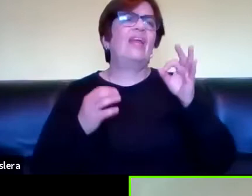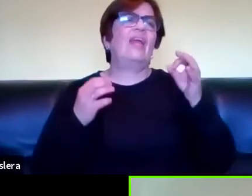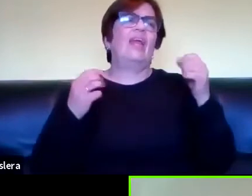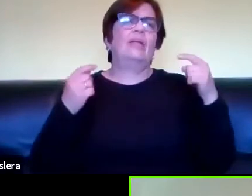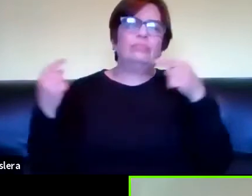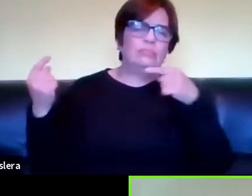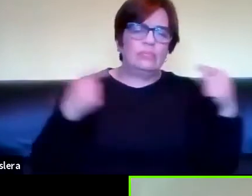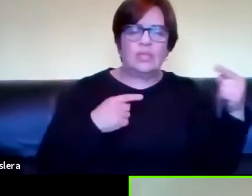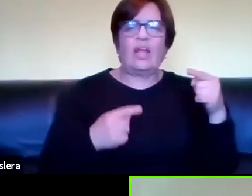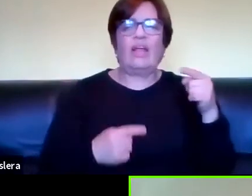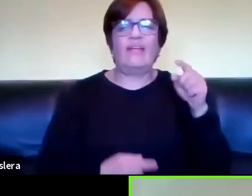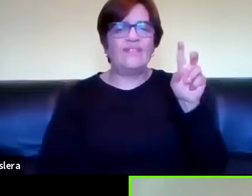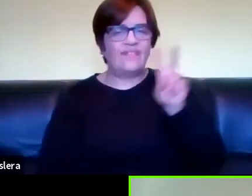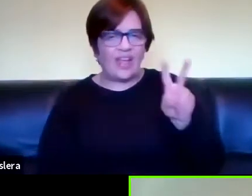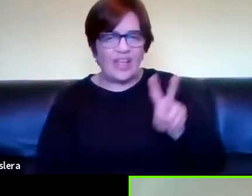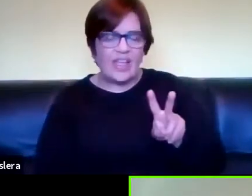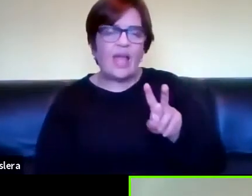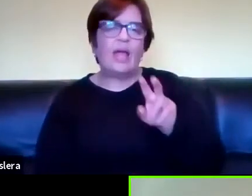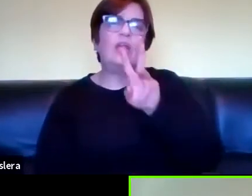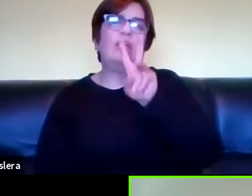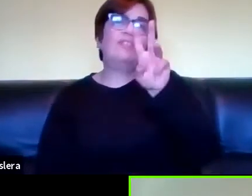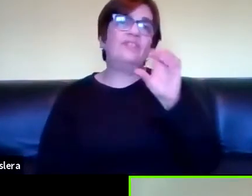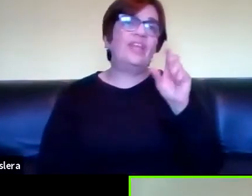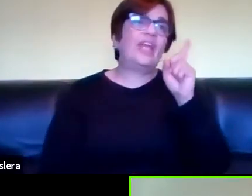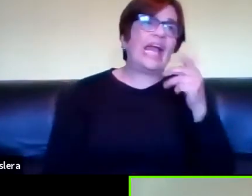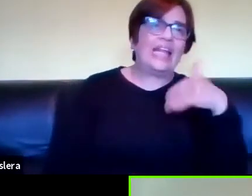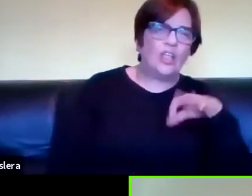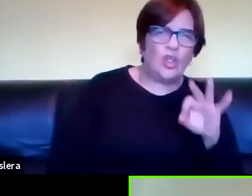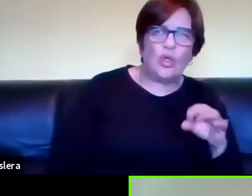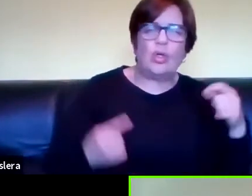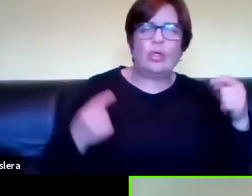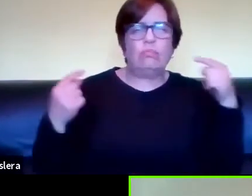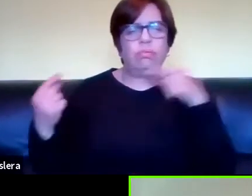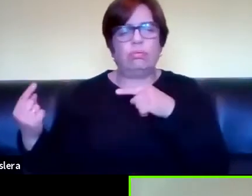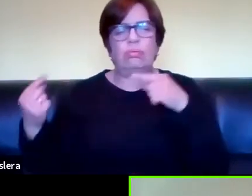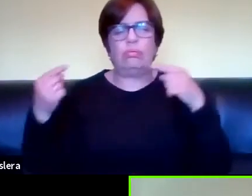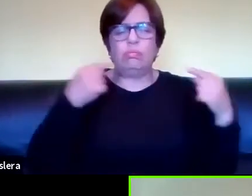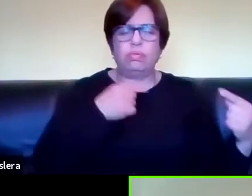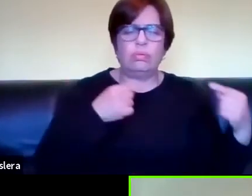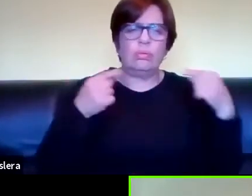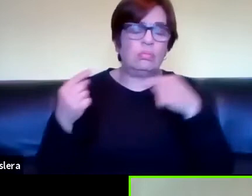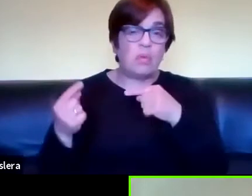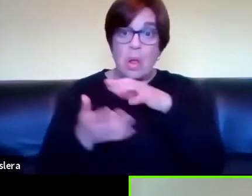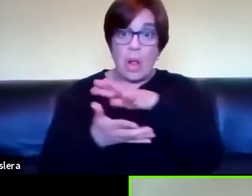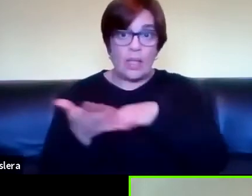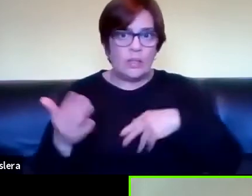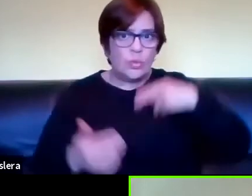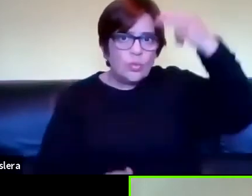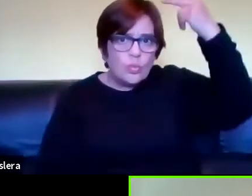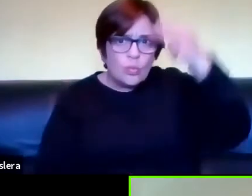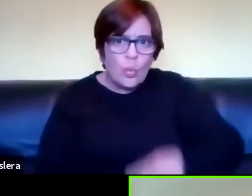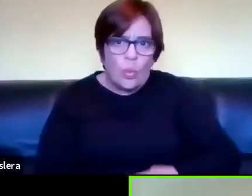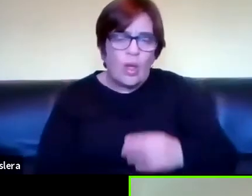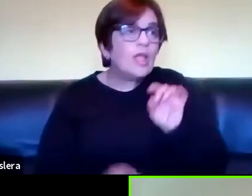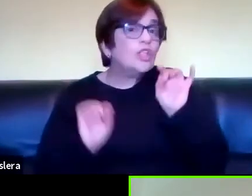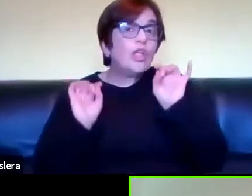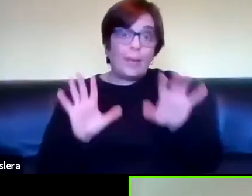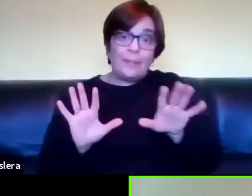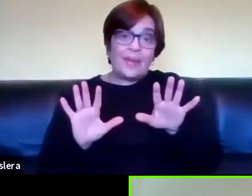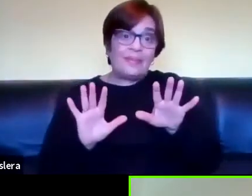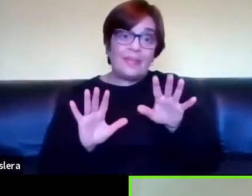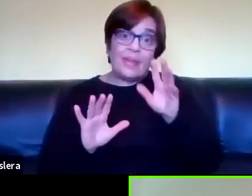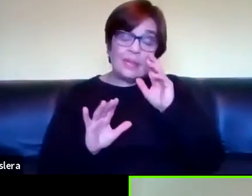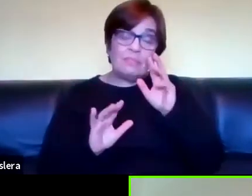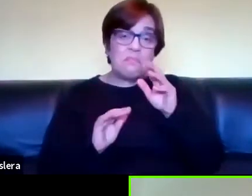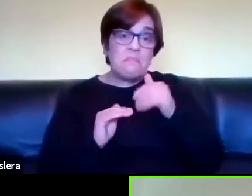vegetarianismo del veganismo y nunca leí un texto sobre eso yo solo me he manejado con textualidad